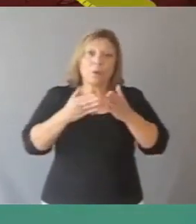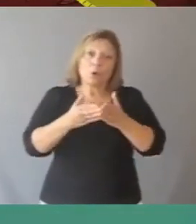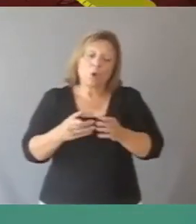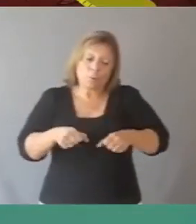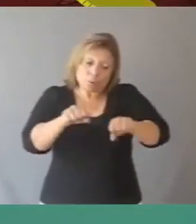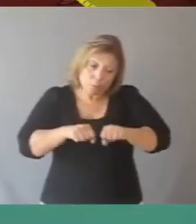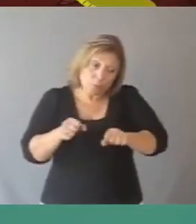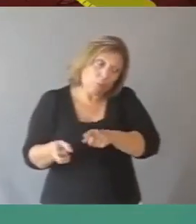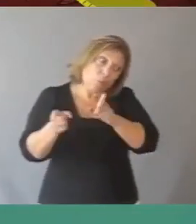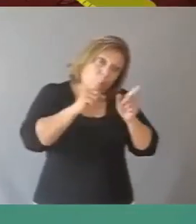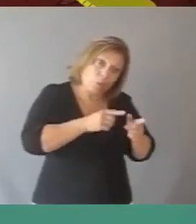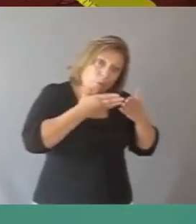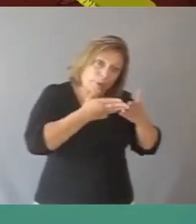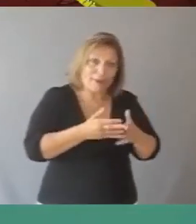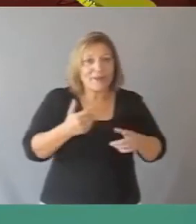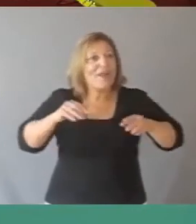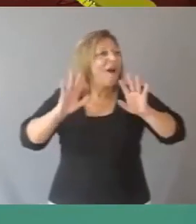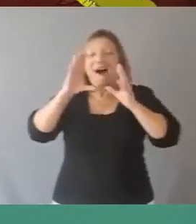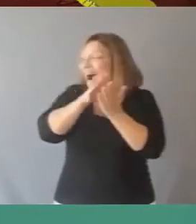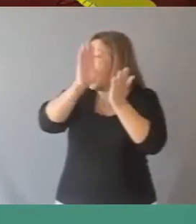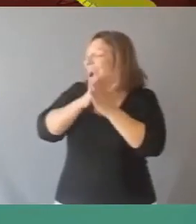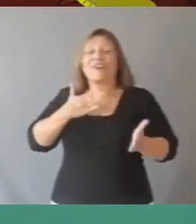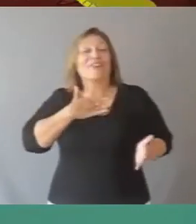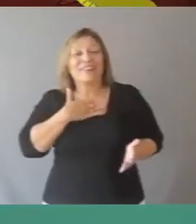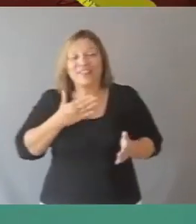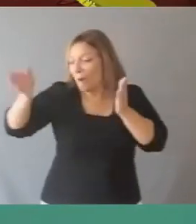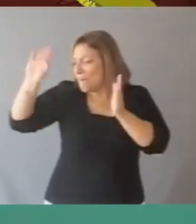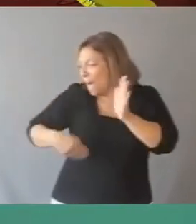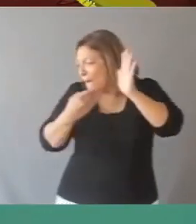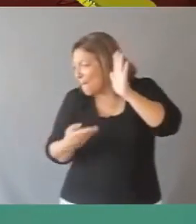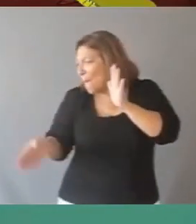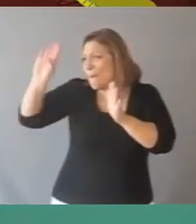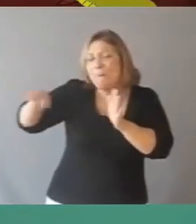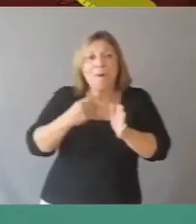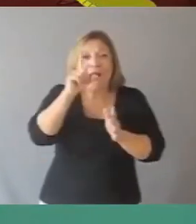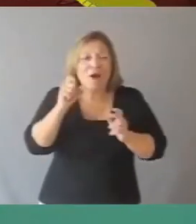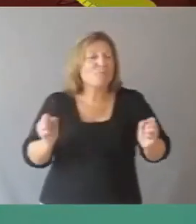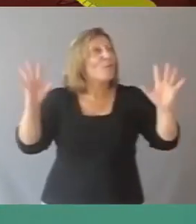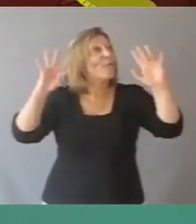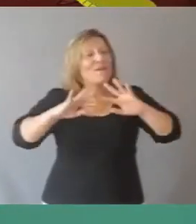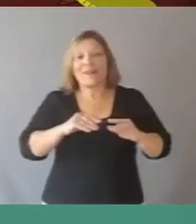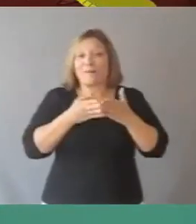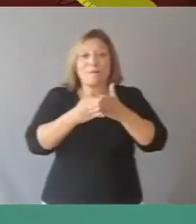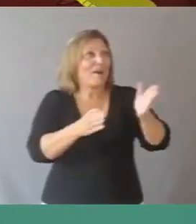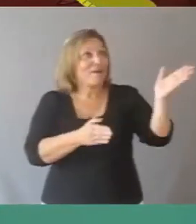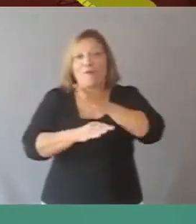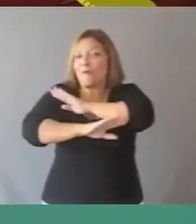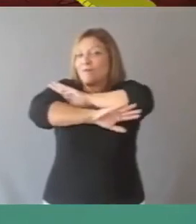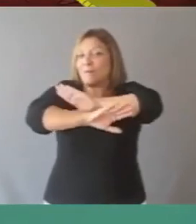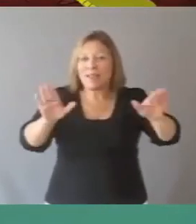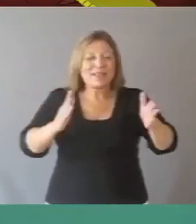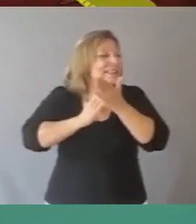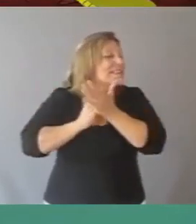Y el bote volvió al vapor, mientras los yacarés, locos de contentos, daban tremendos colazos en el agua. Ningún vapor iba a pasar por